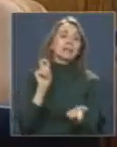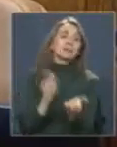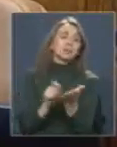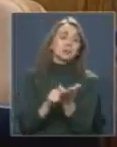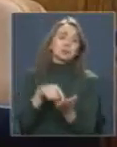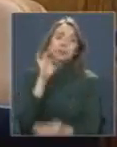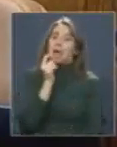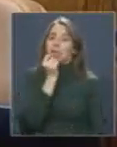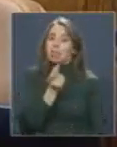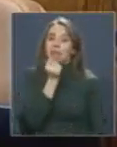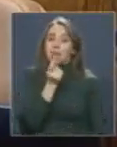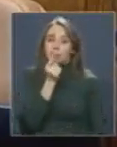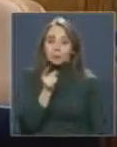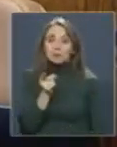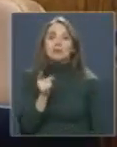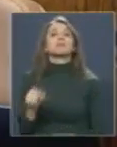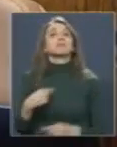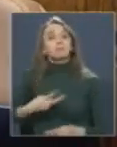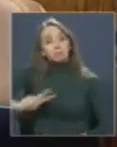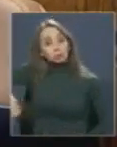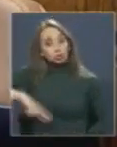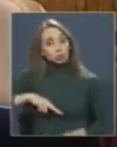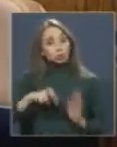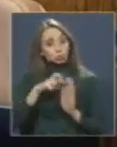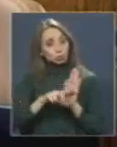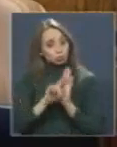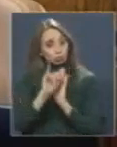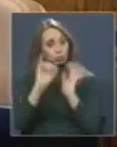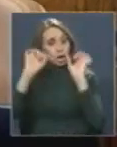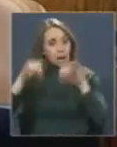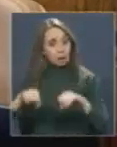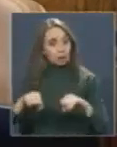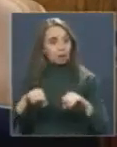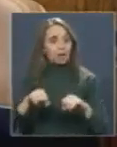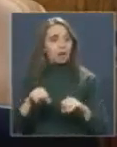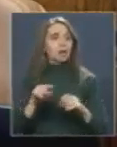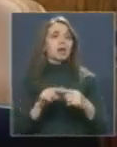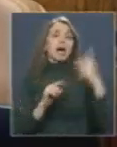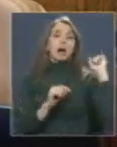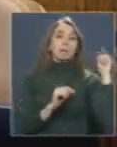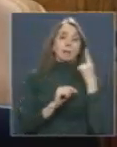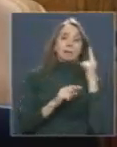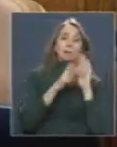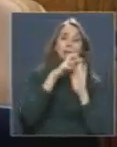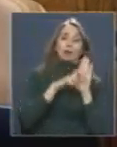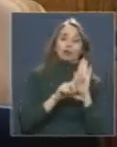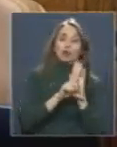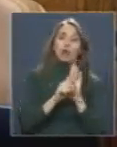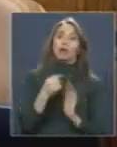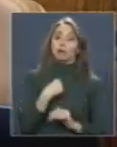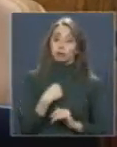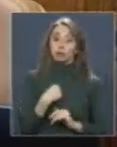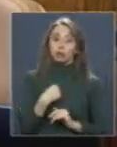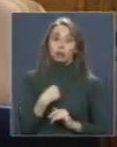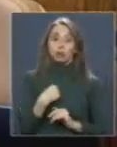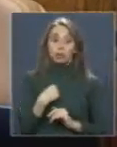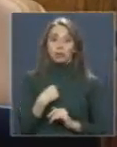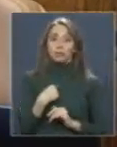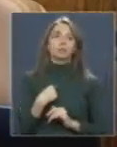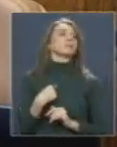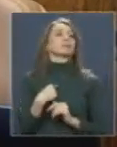vamos a aprobar este proyecto de ley porque es una prolongación del proyecto de ley que me tocó liderar